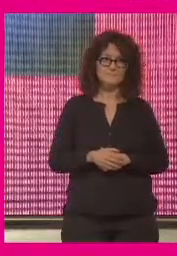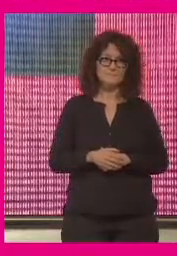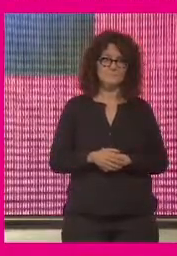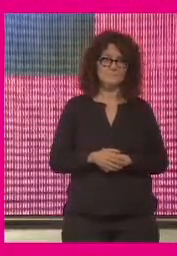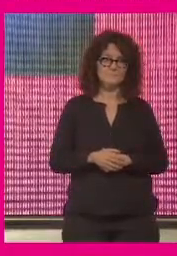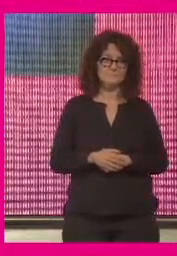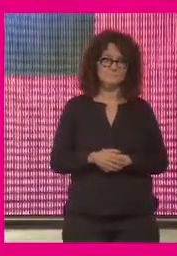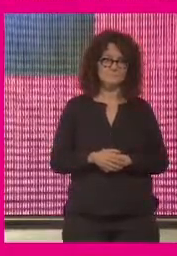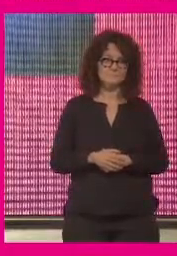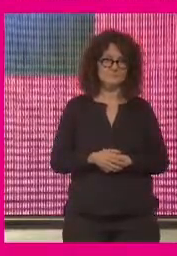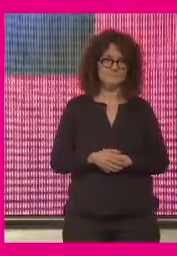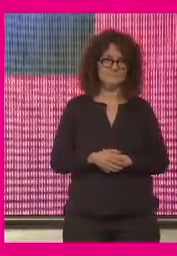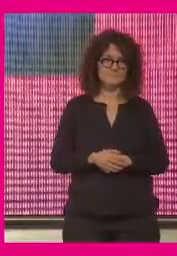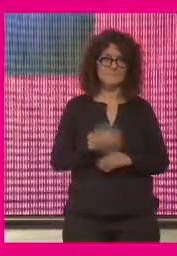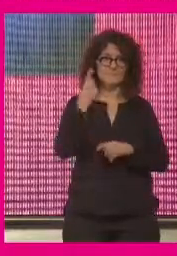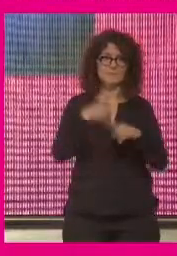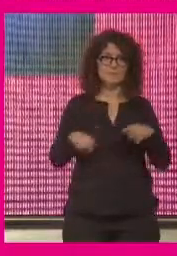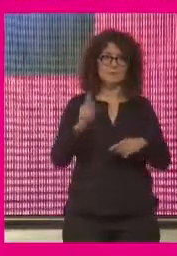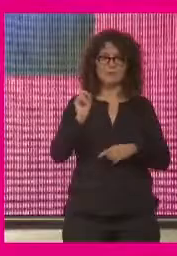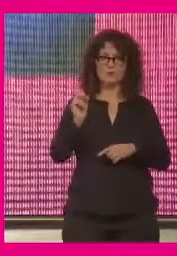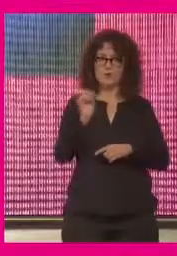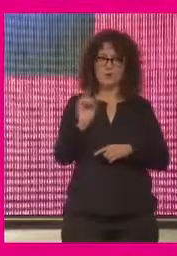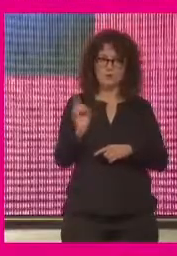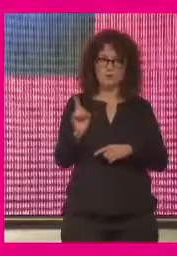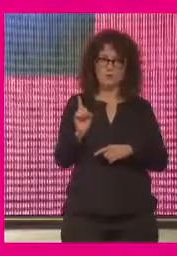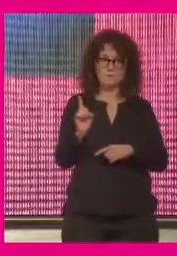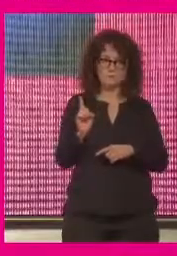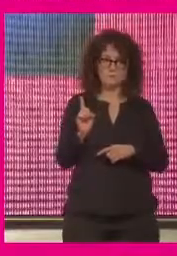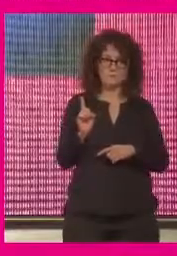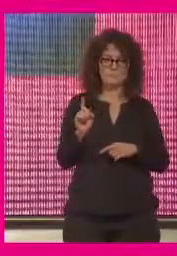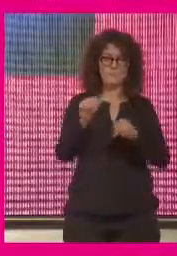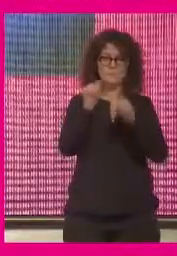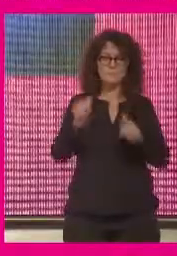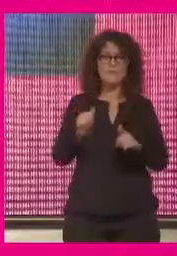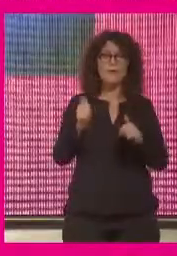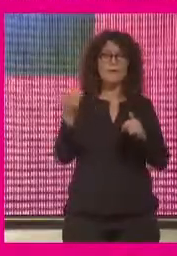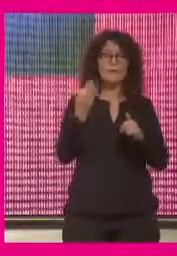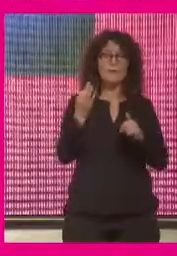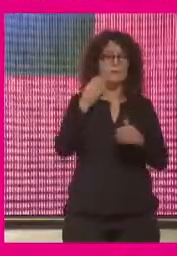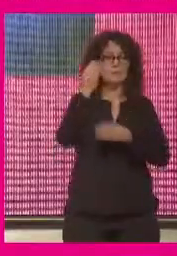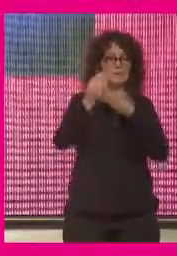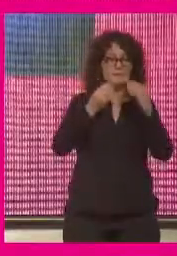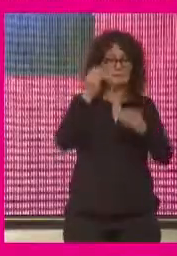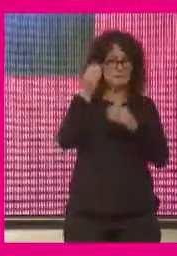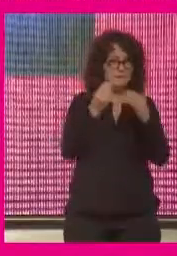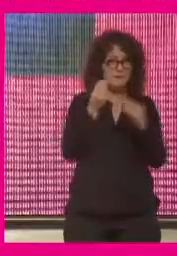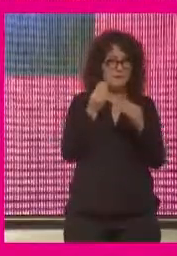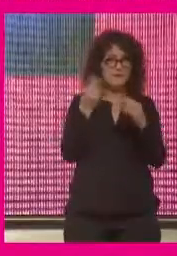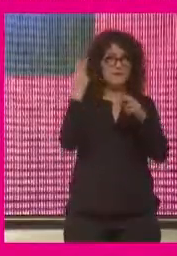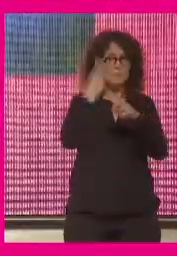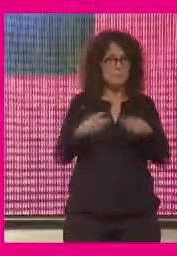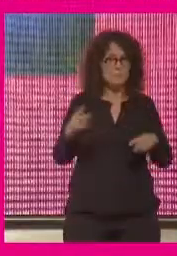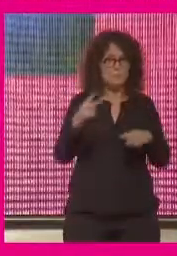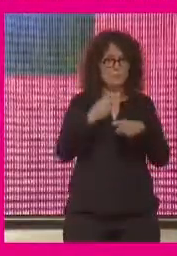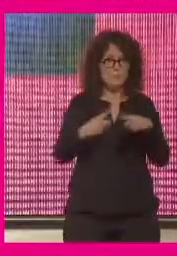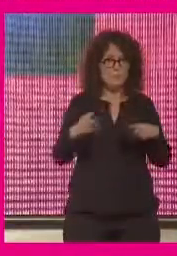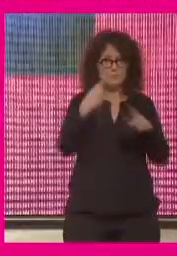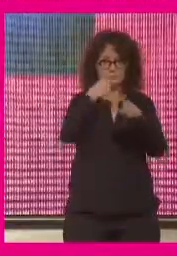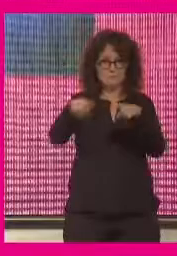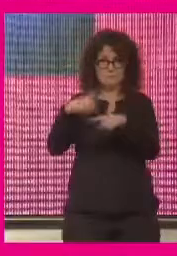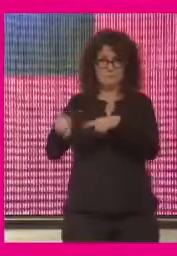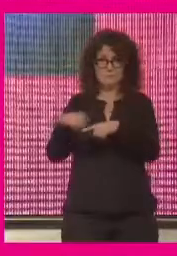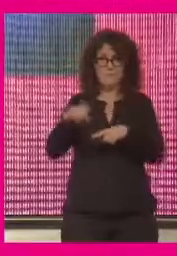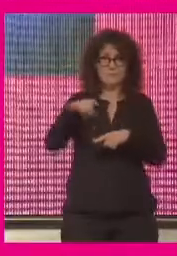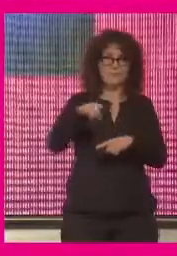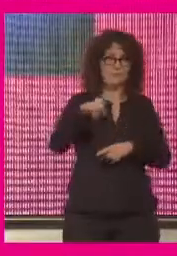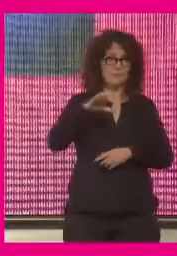una sola manera tienes que hacer muchas cosas a la vez decíamos que cuando estamos abordando esta transformación del país tenemos que pensar en la conectividad para que el país